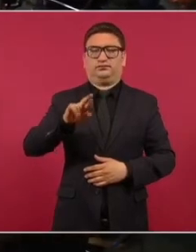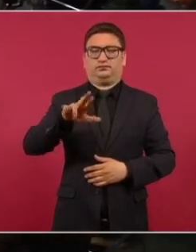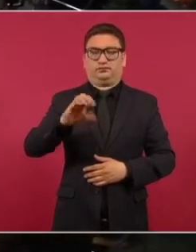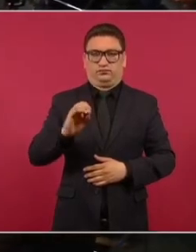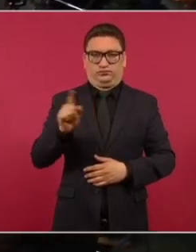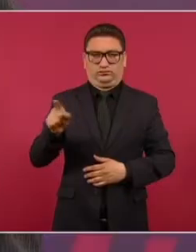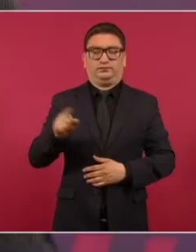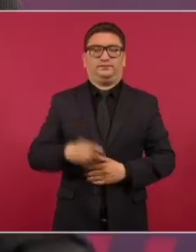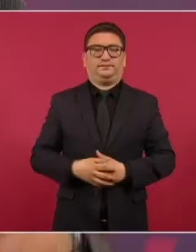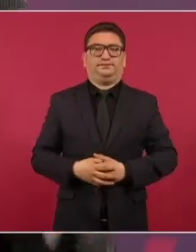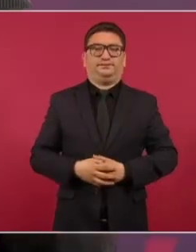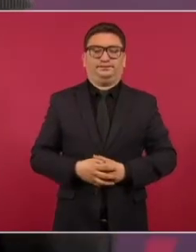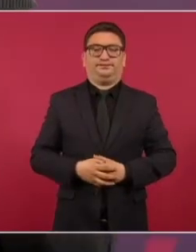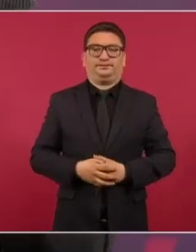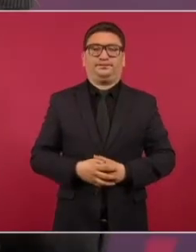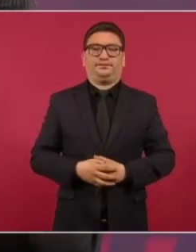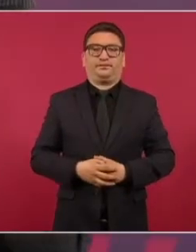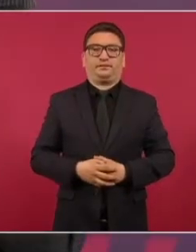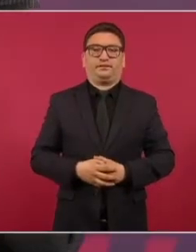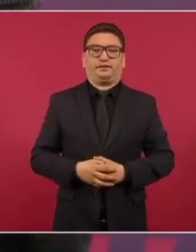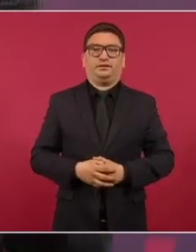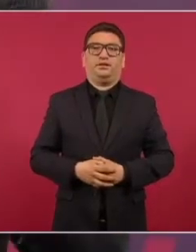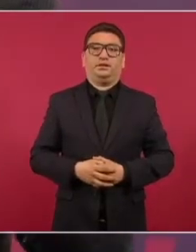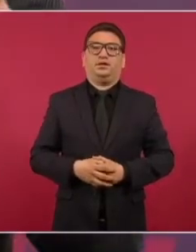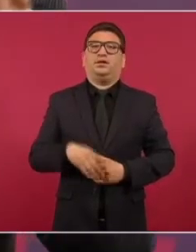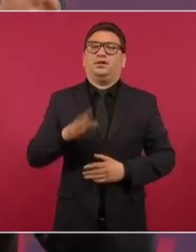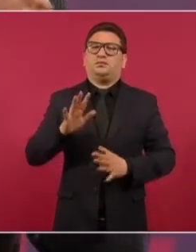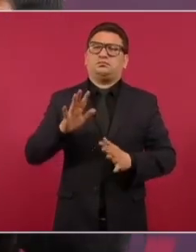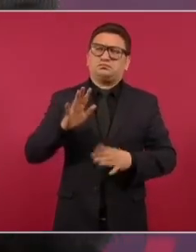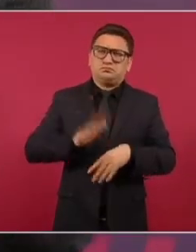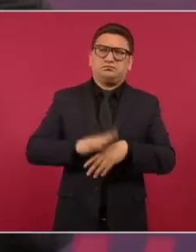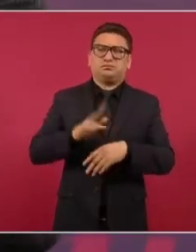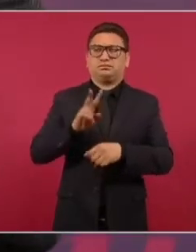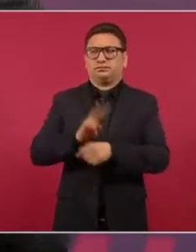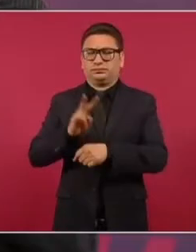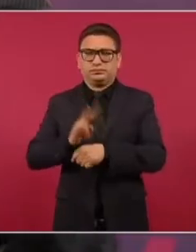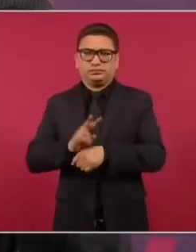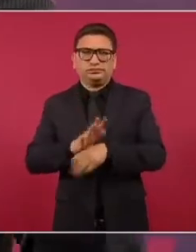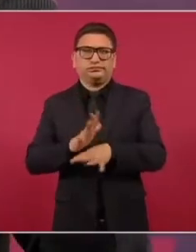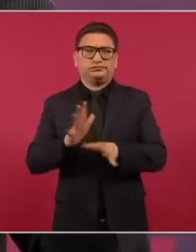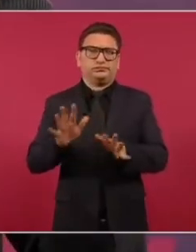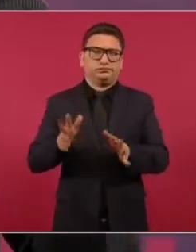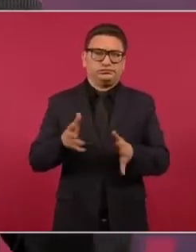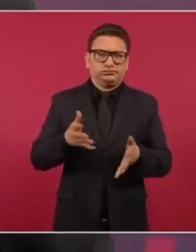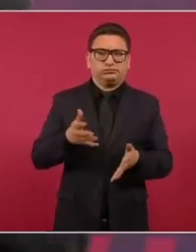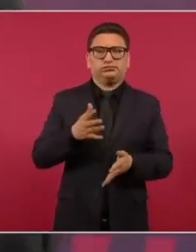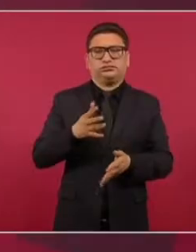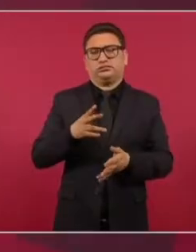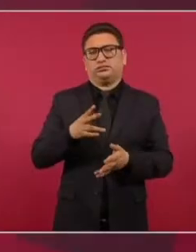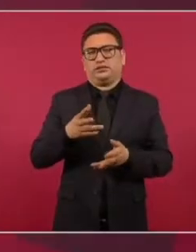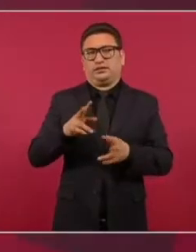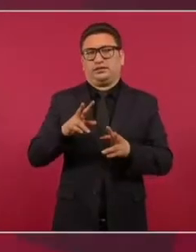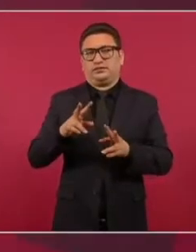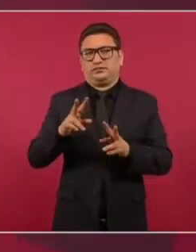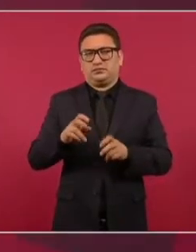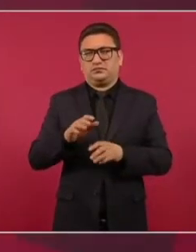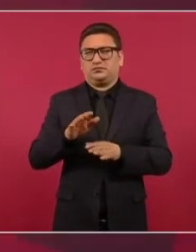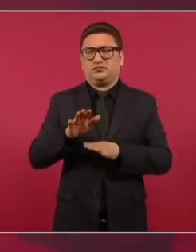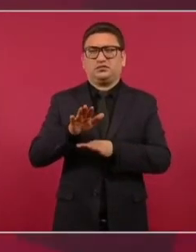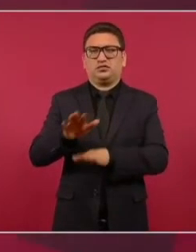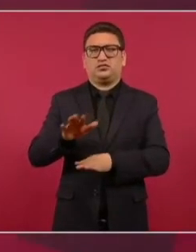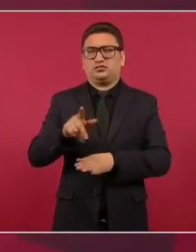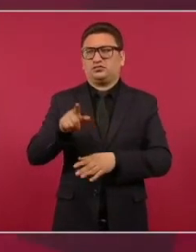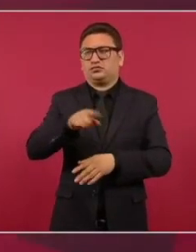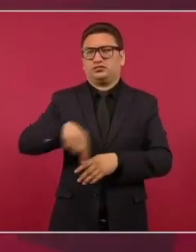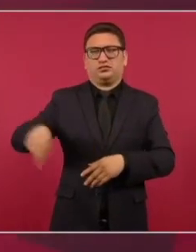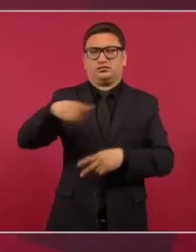había un poquito más de vigilancia sobre los